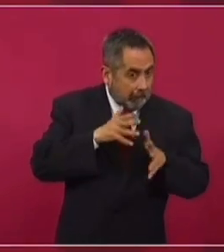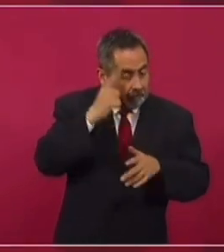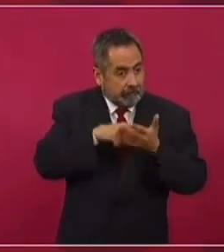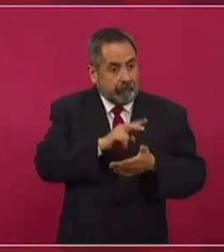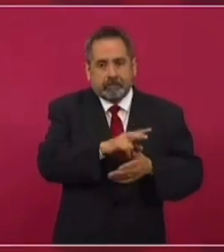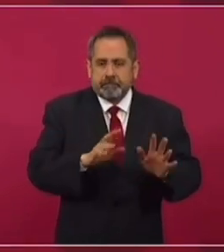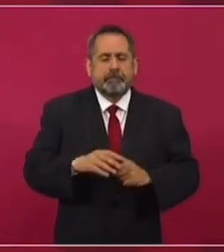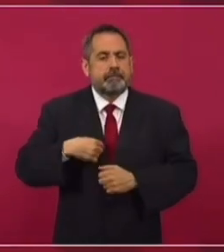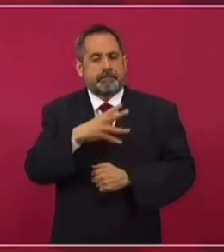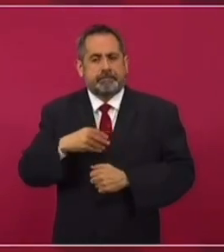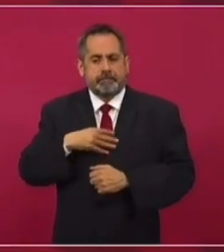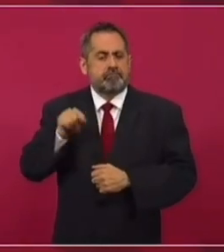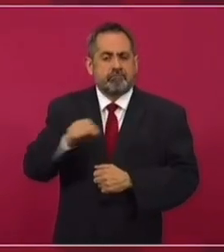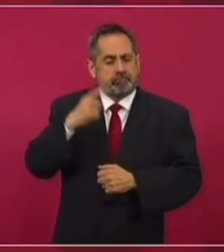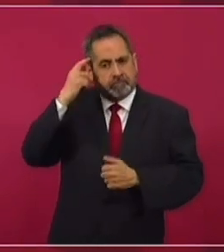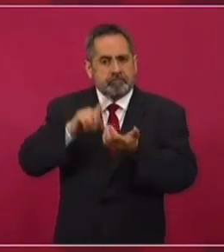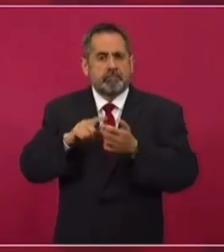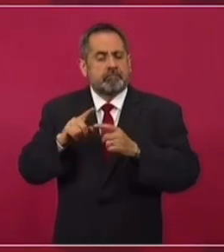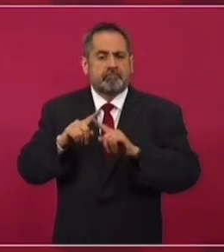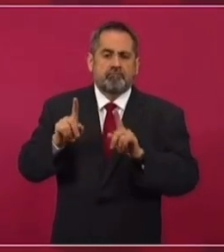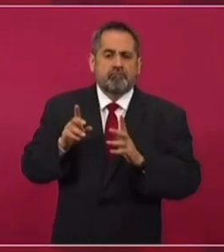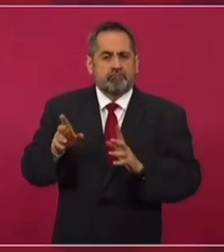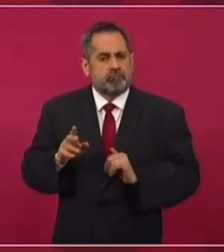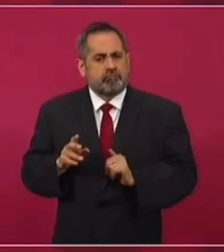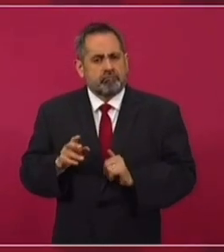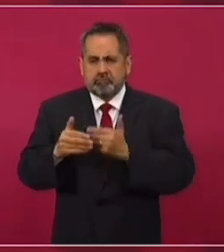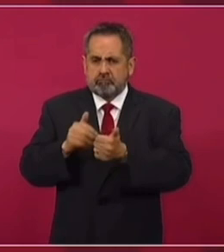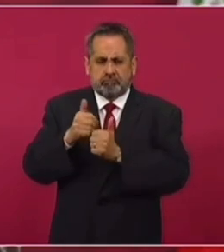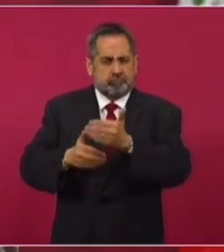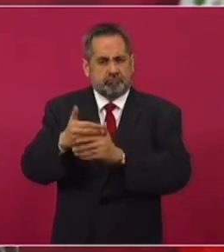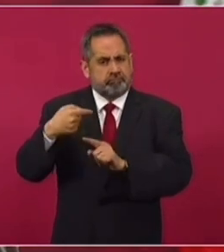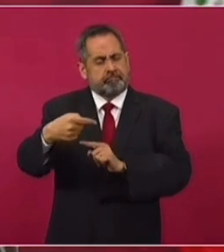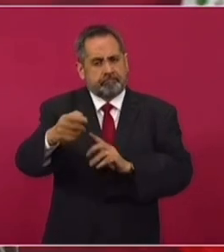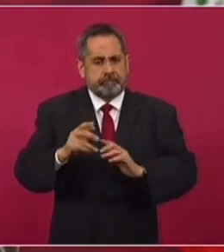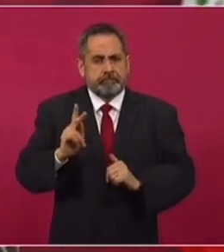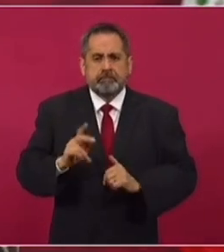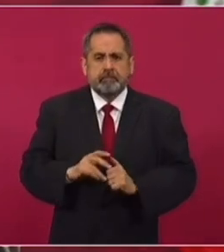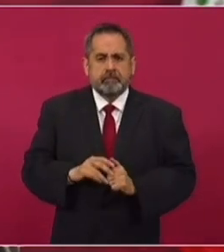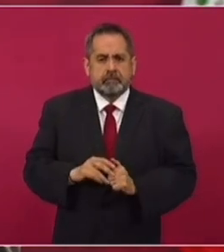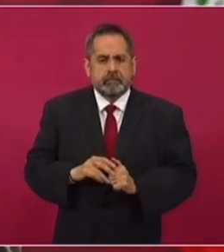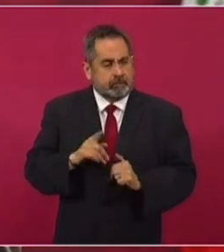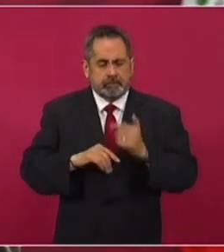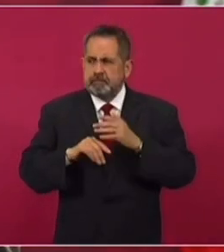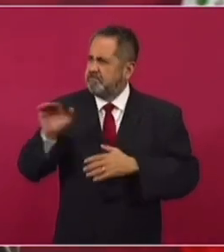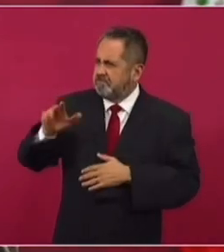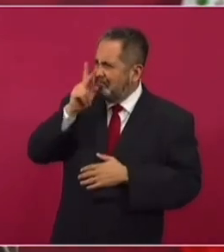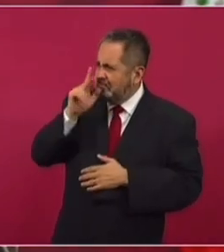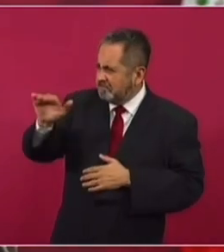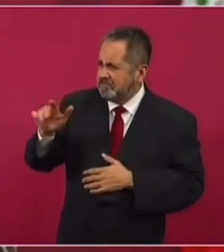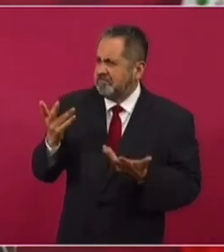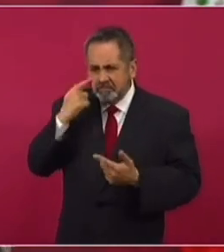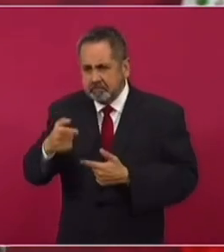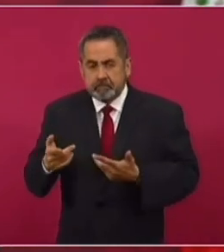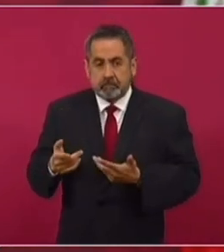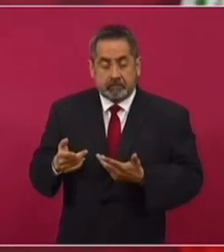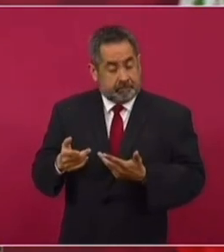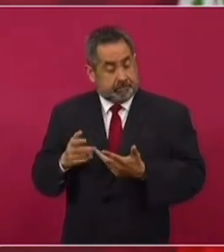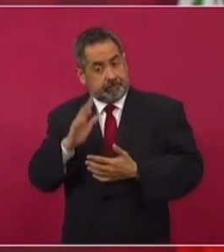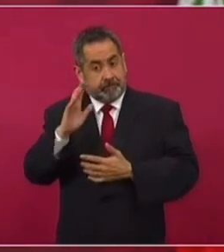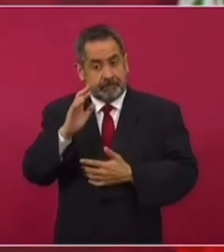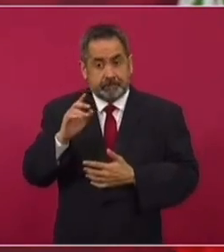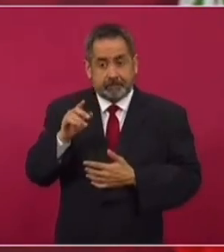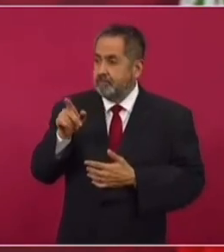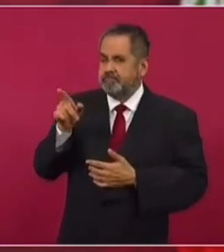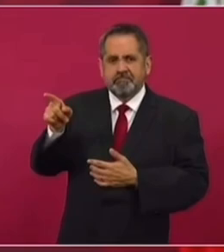tienen posturas verdaderamente progresistas, de avanzada, pero me reclamaban, casi casi me